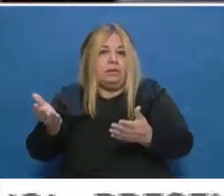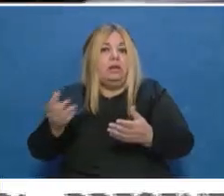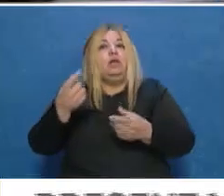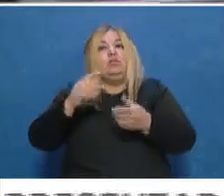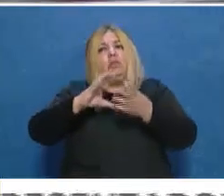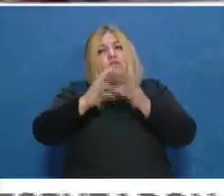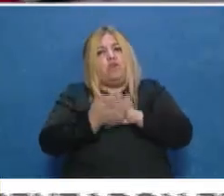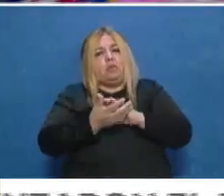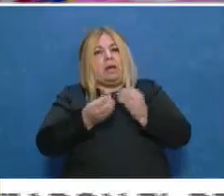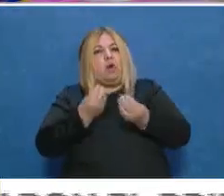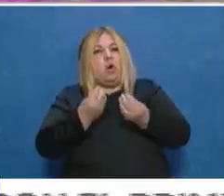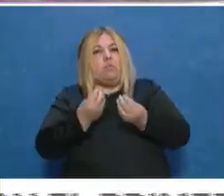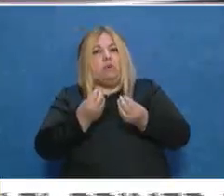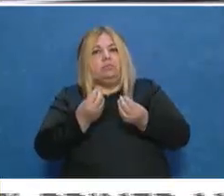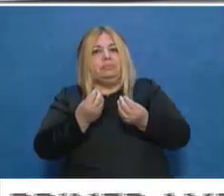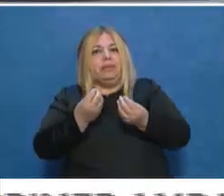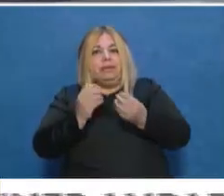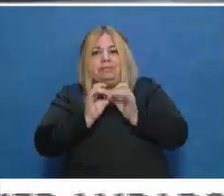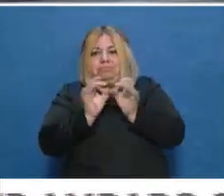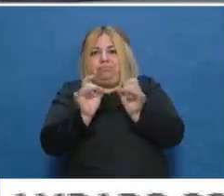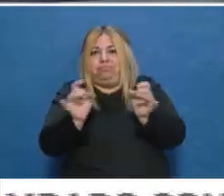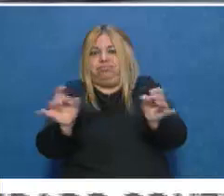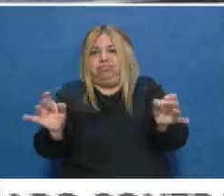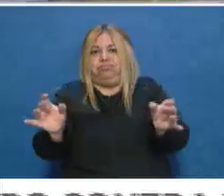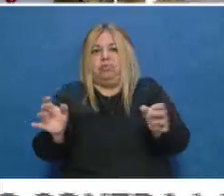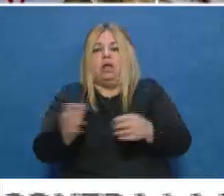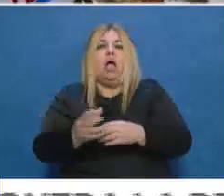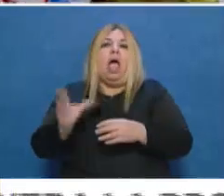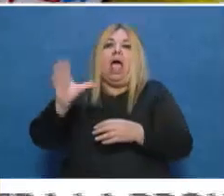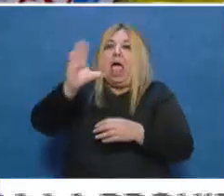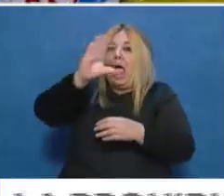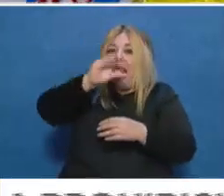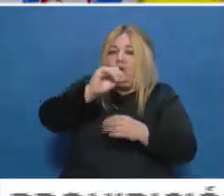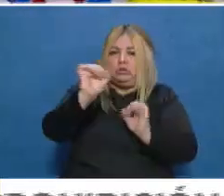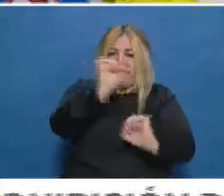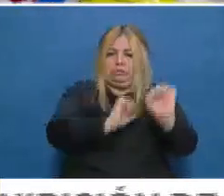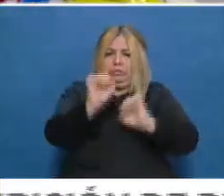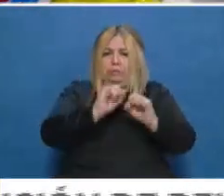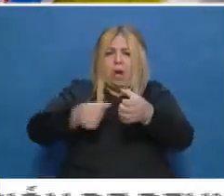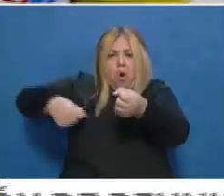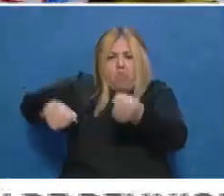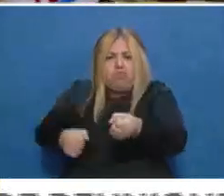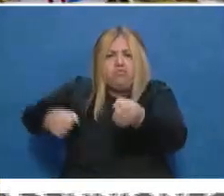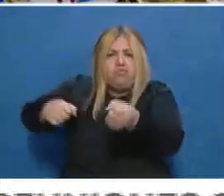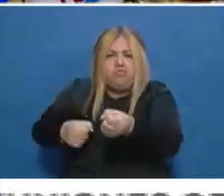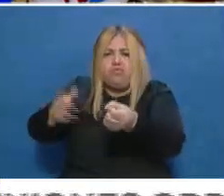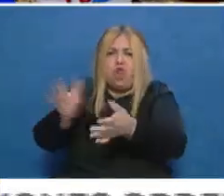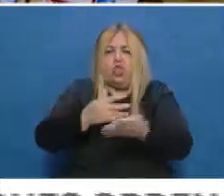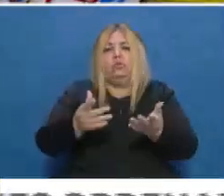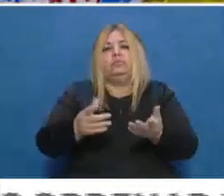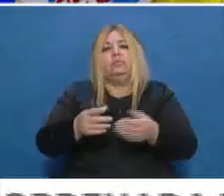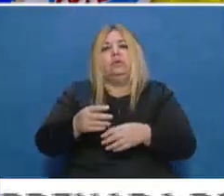la propagación. Algunas incluso, por ejemplo, hacen desinfecciones en la noche, incluso algunas cuando se ha dado algún caso positivo